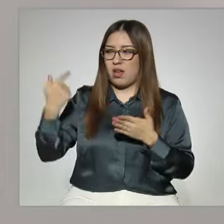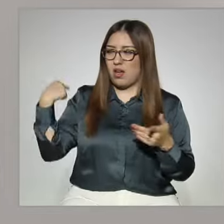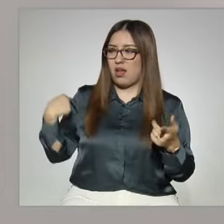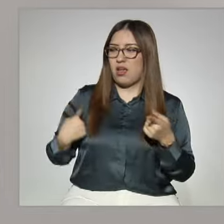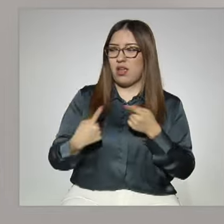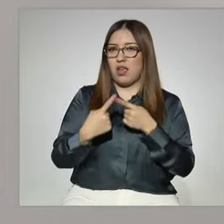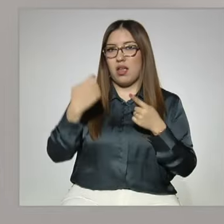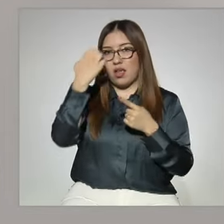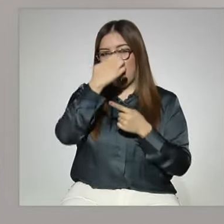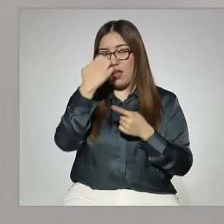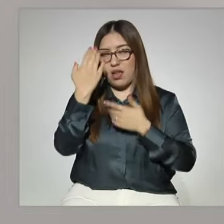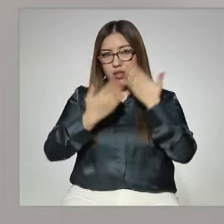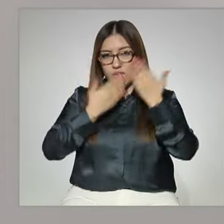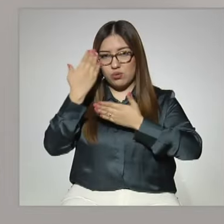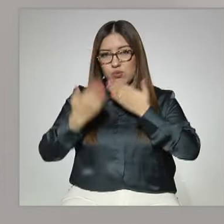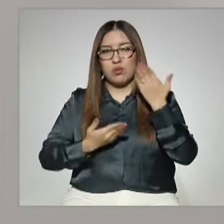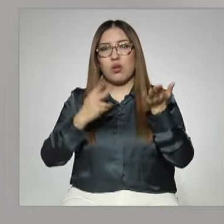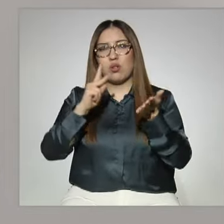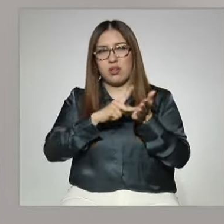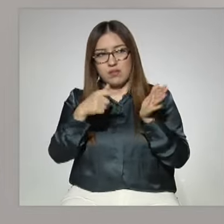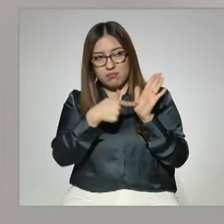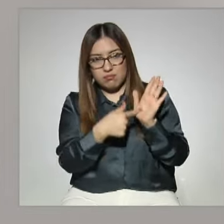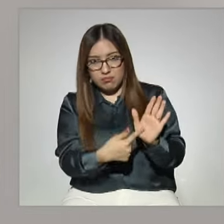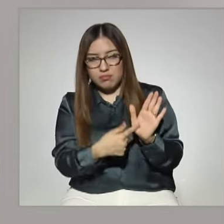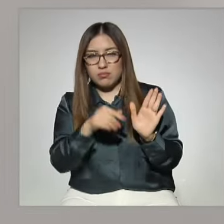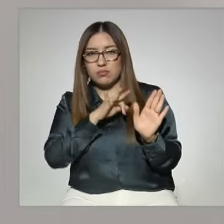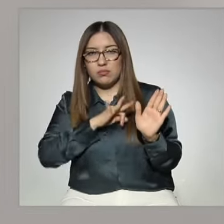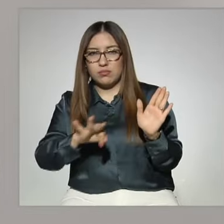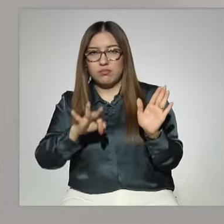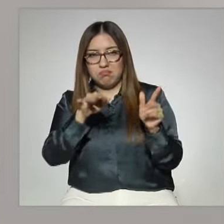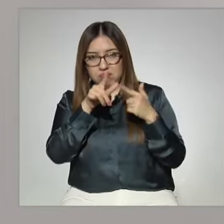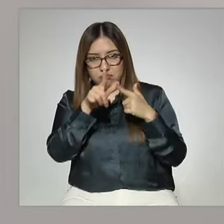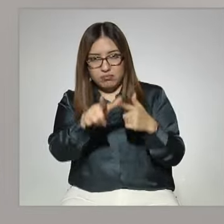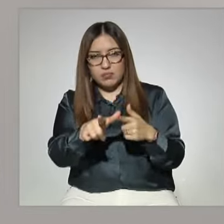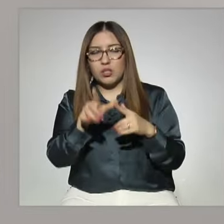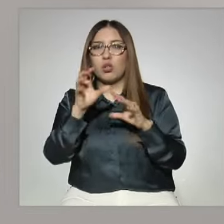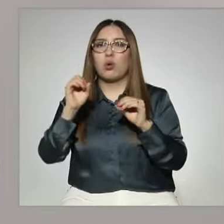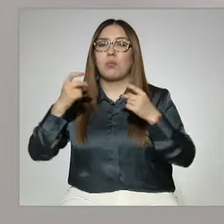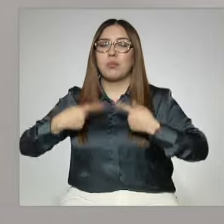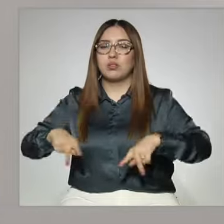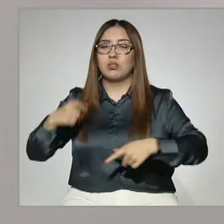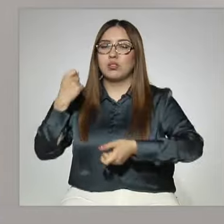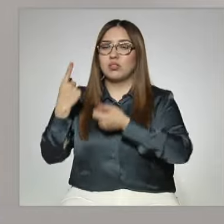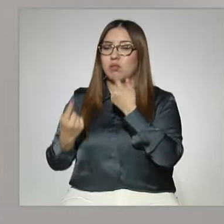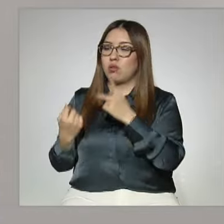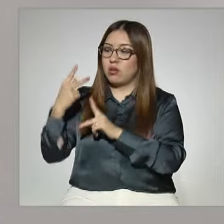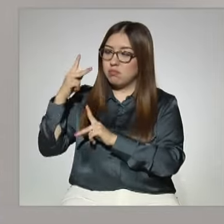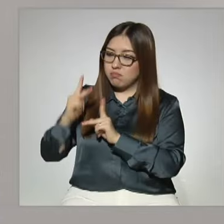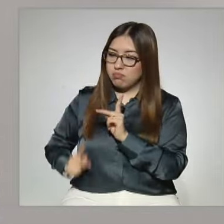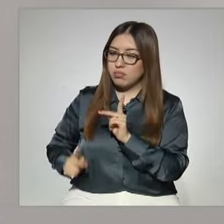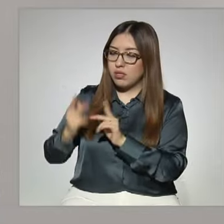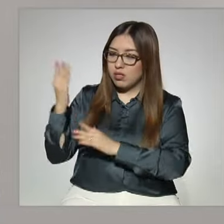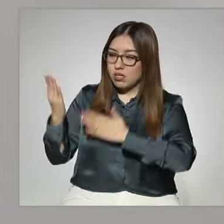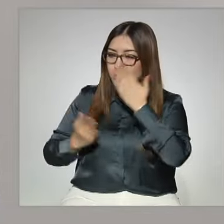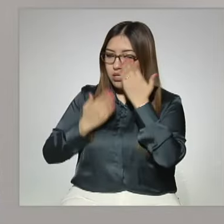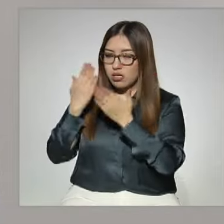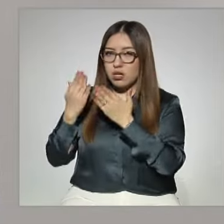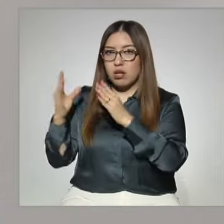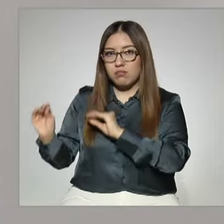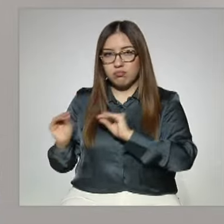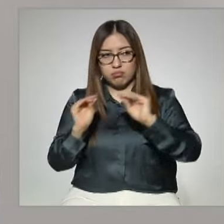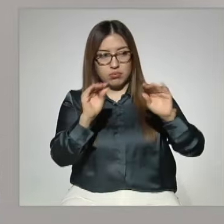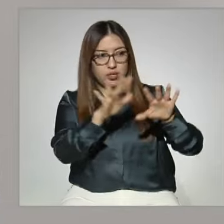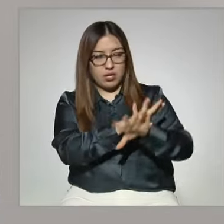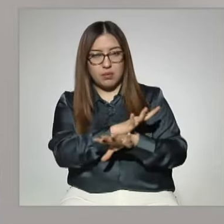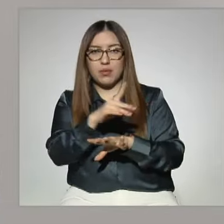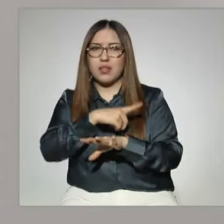personas que interrumpieron su bachillerato de una modalidad y quieren continuar en otra, solo deben, bueno, es necesario